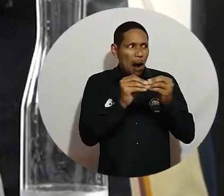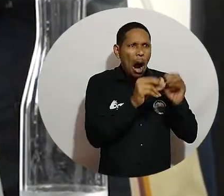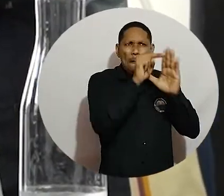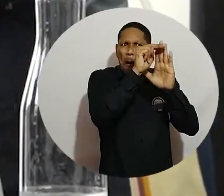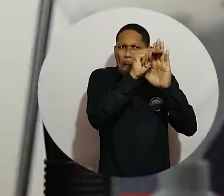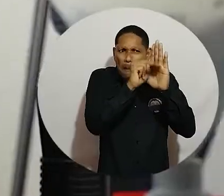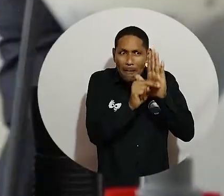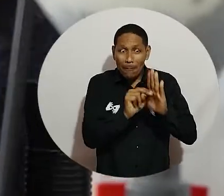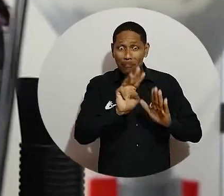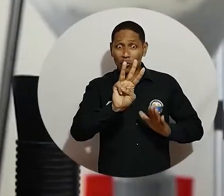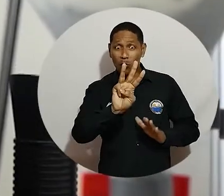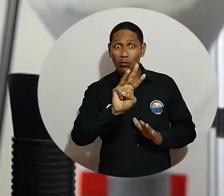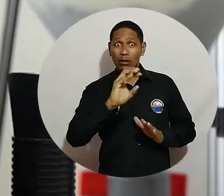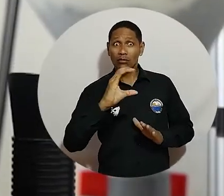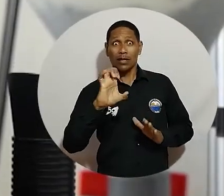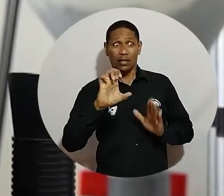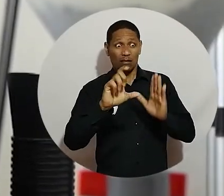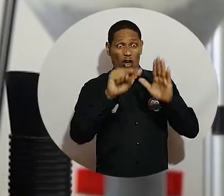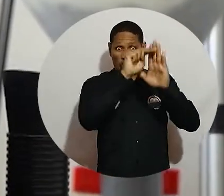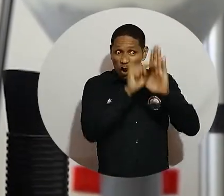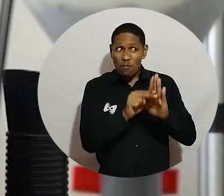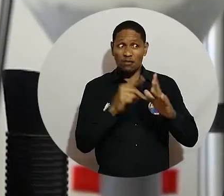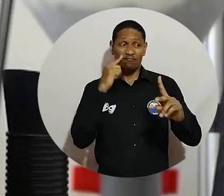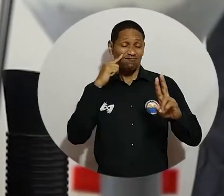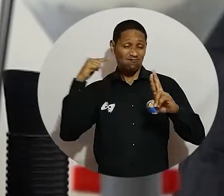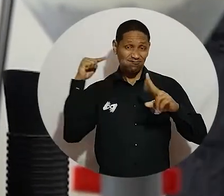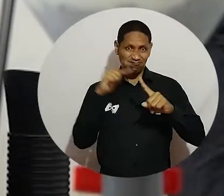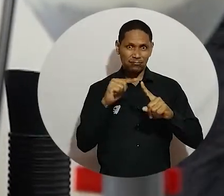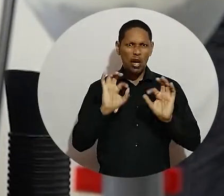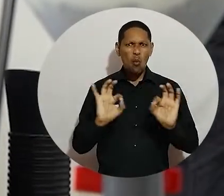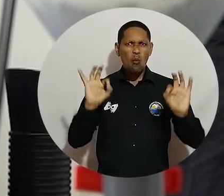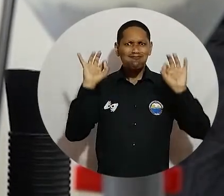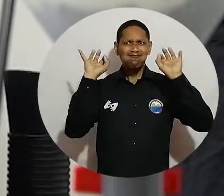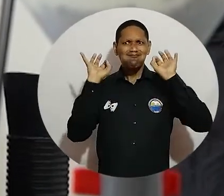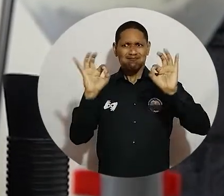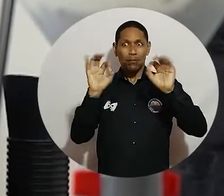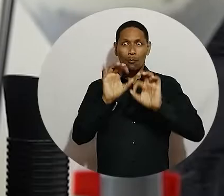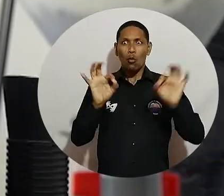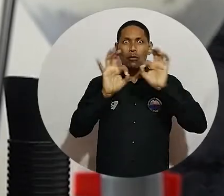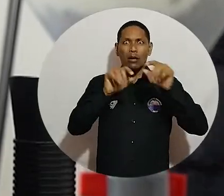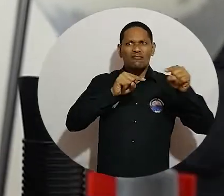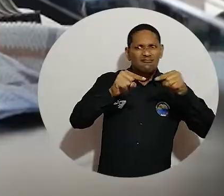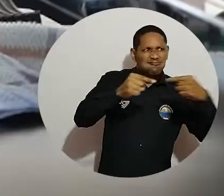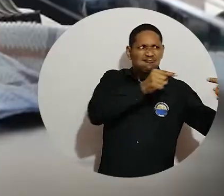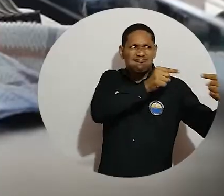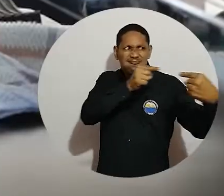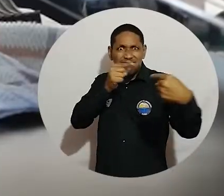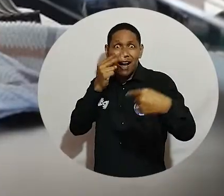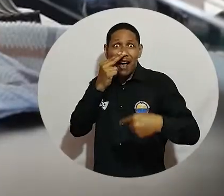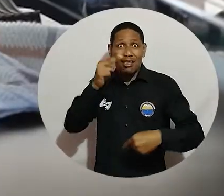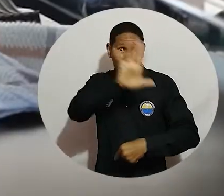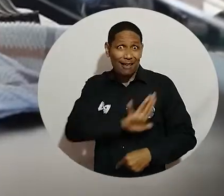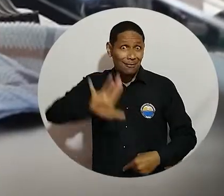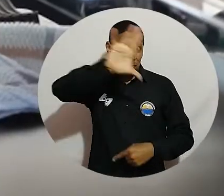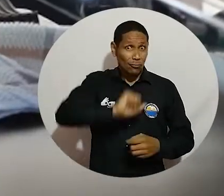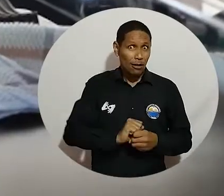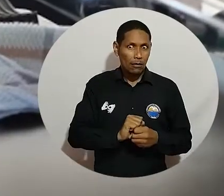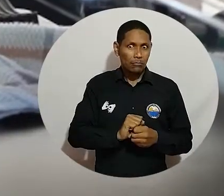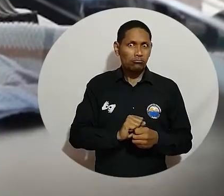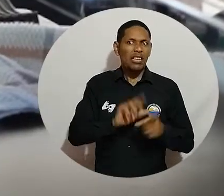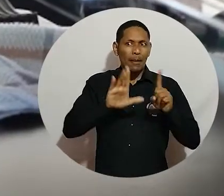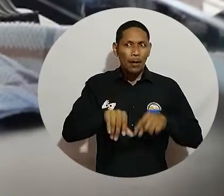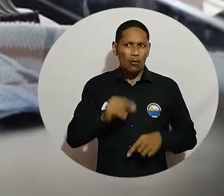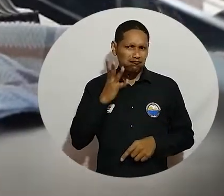todas las normas que exige la WCE, con los mismos estándares de un campeonato nacional, y para hacer no